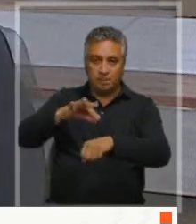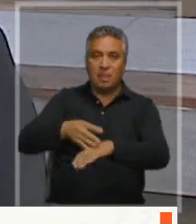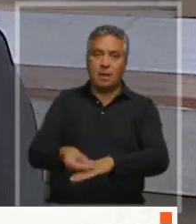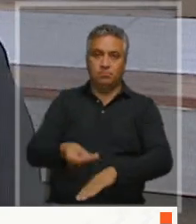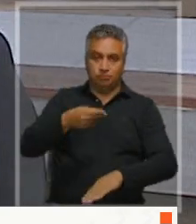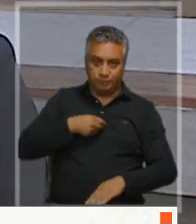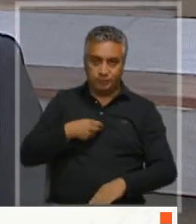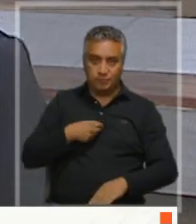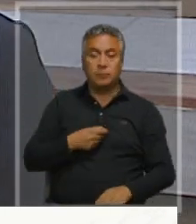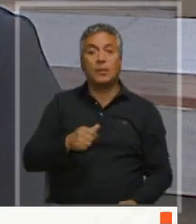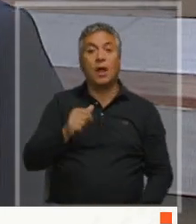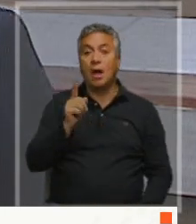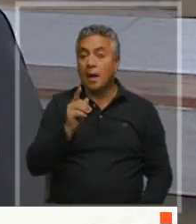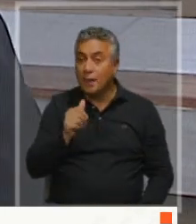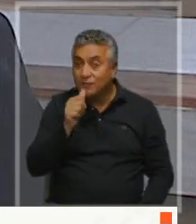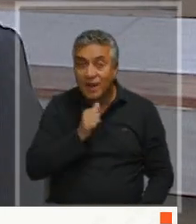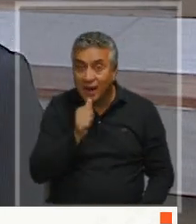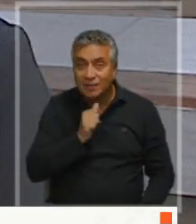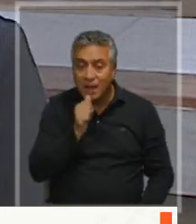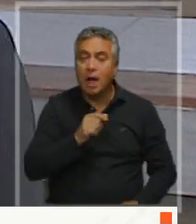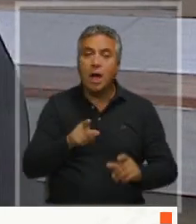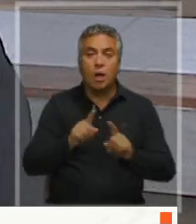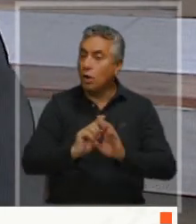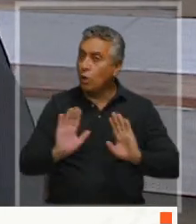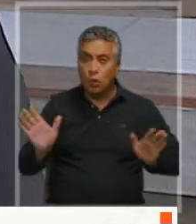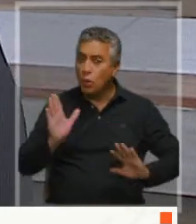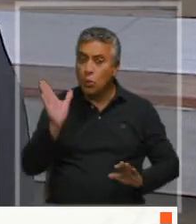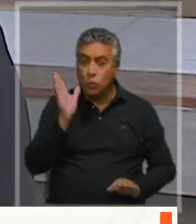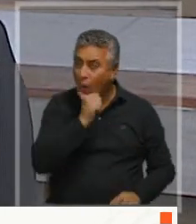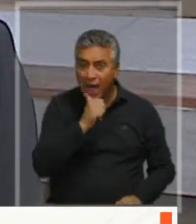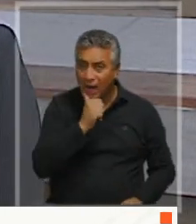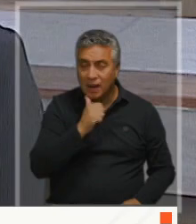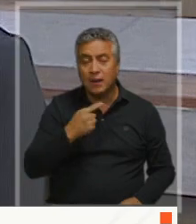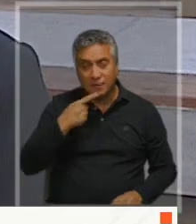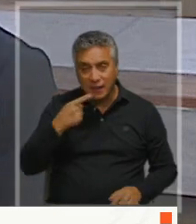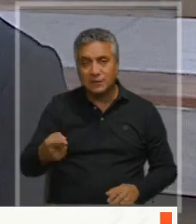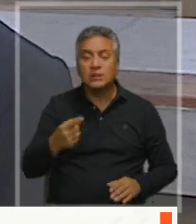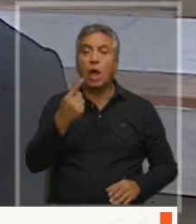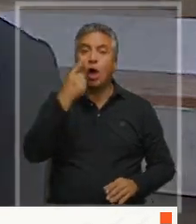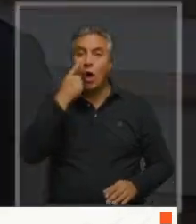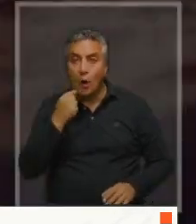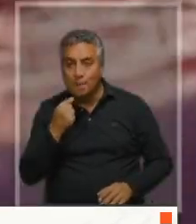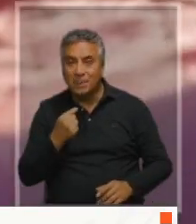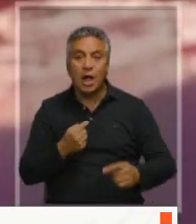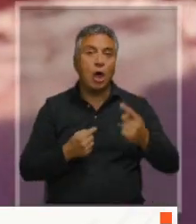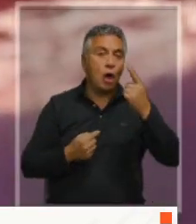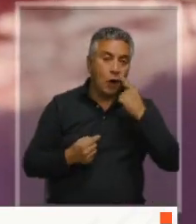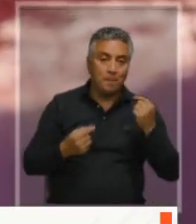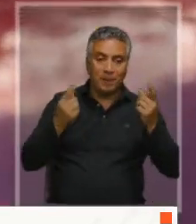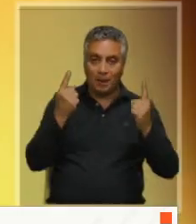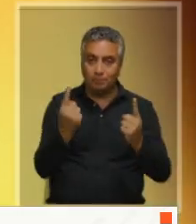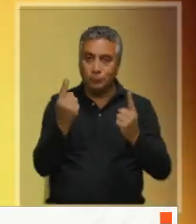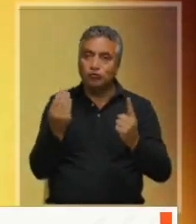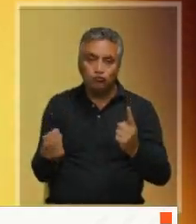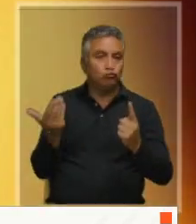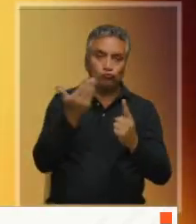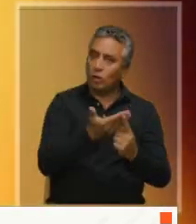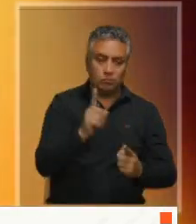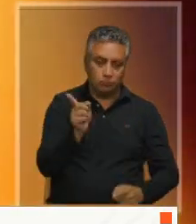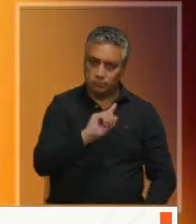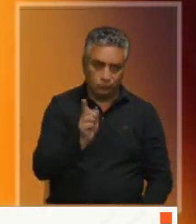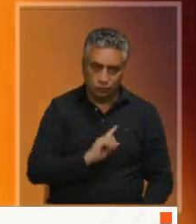reportado es que exista un traspaso de humano a humano de este tipo de virus altamente patogénico. Puede infectar aves,